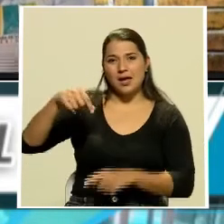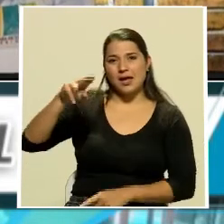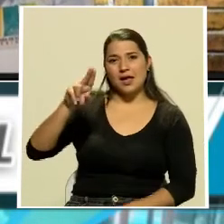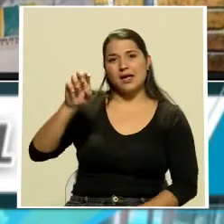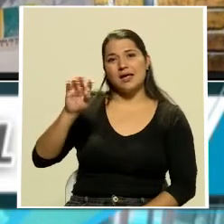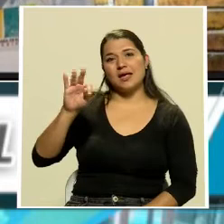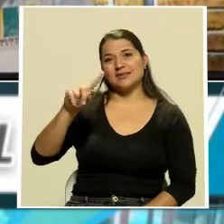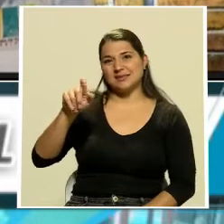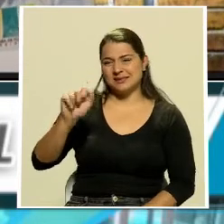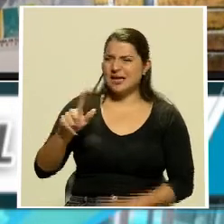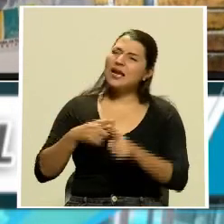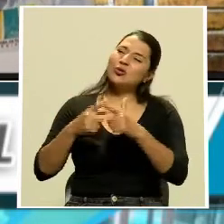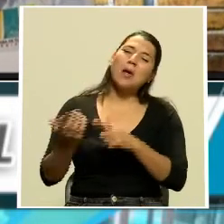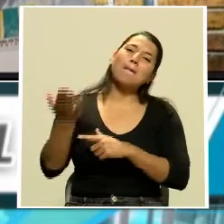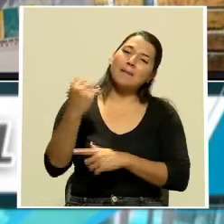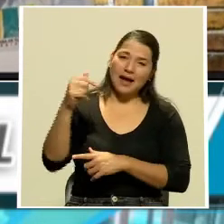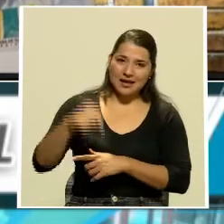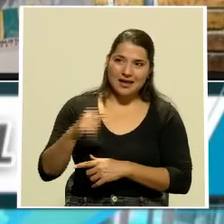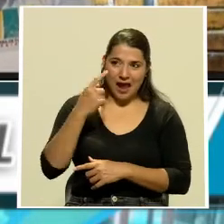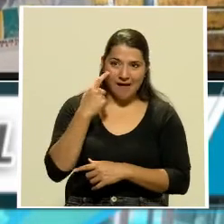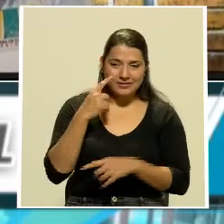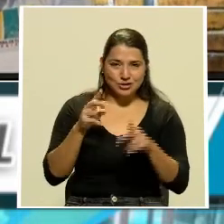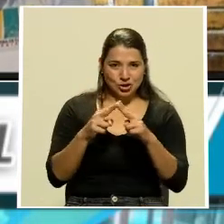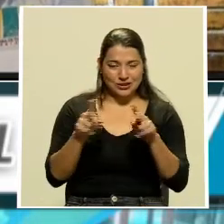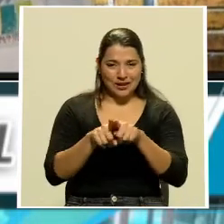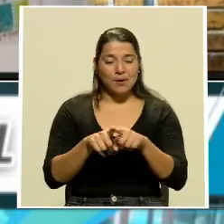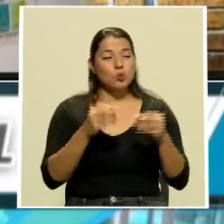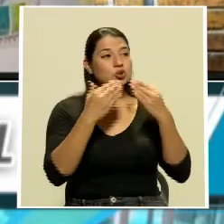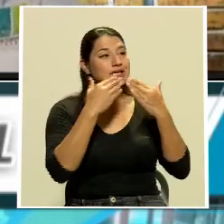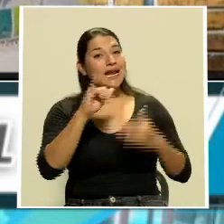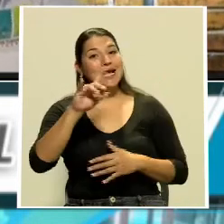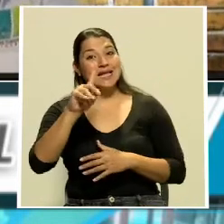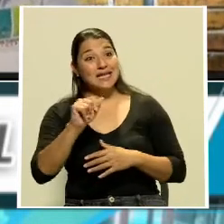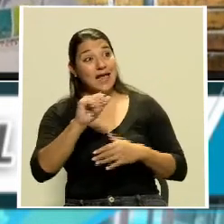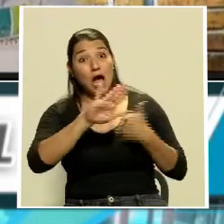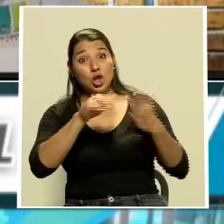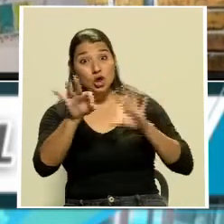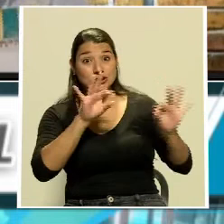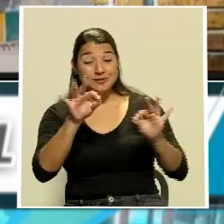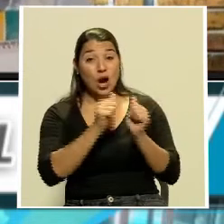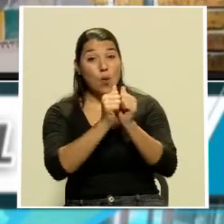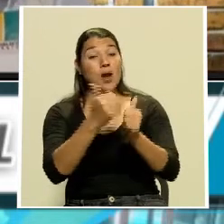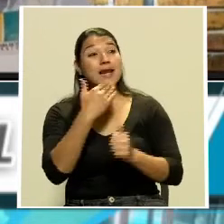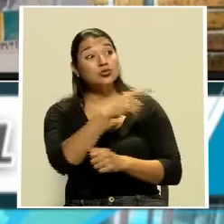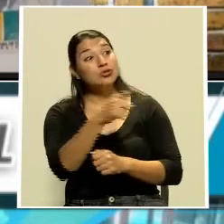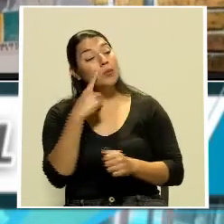Quetzal, que tenemos un montón de Quetzales. Así es que vénganse para acá a ver Quetzales también. Muchísimas gracias, doña Ida, e invitados todos a acompañarnos. Gracias por